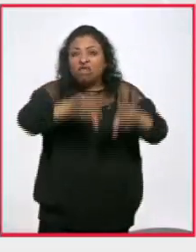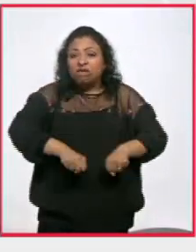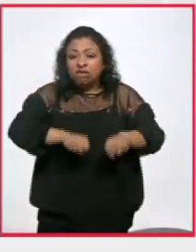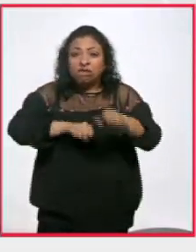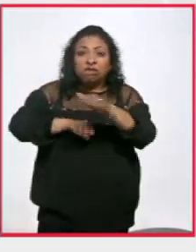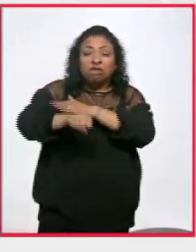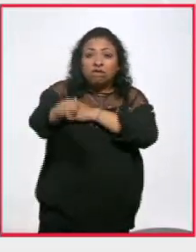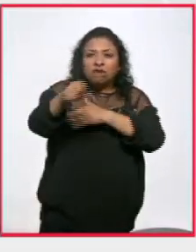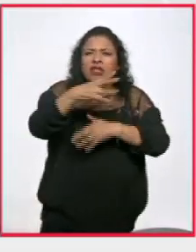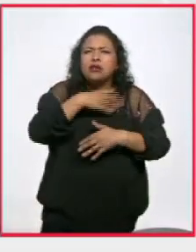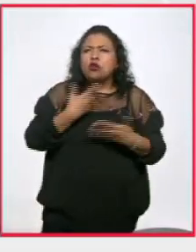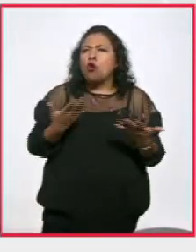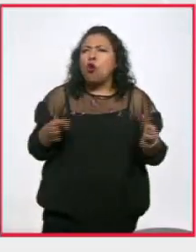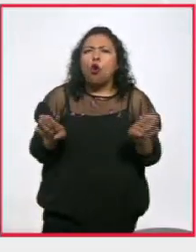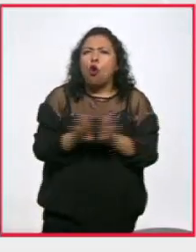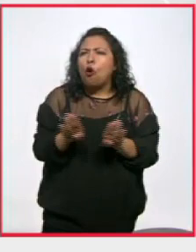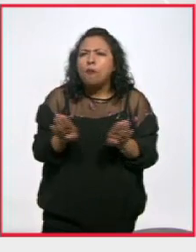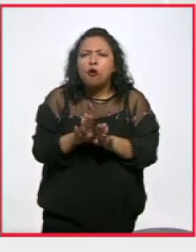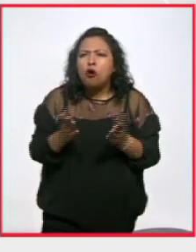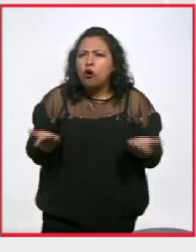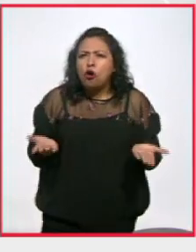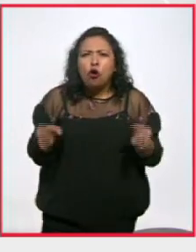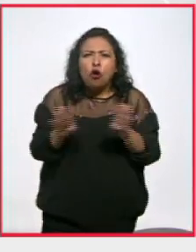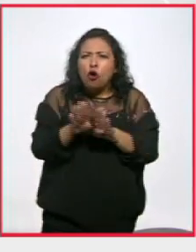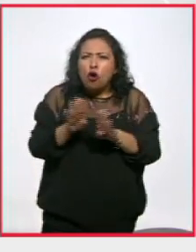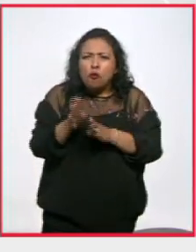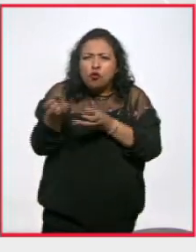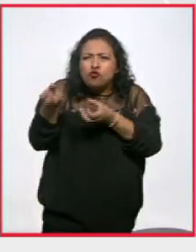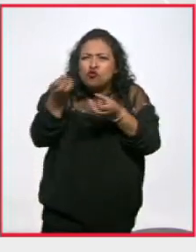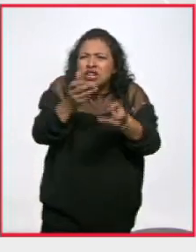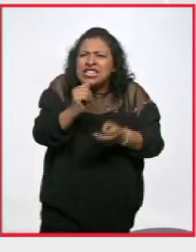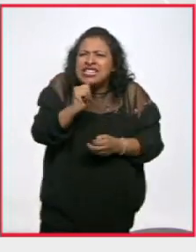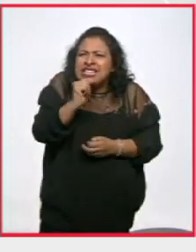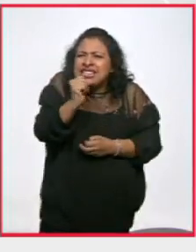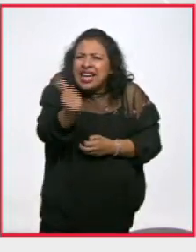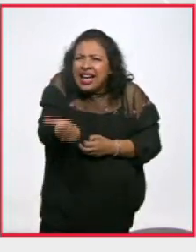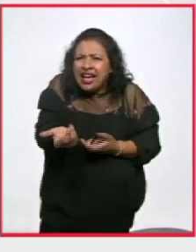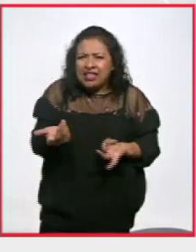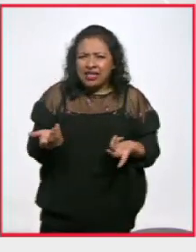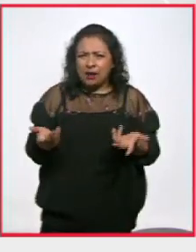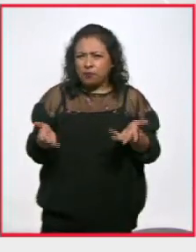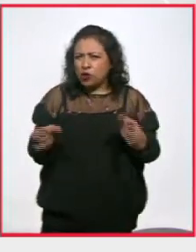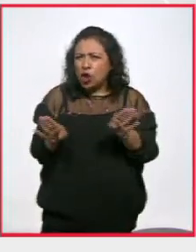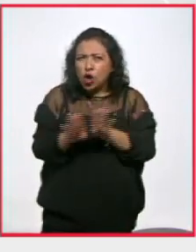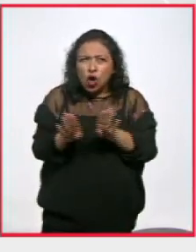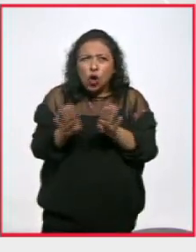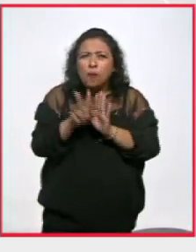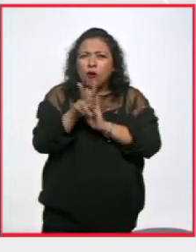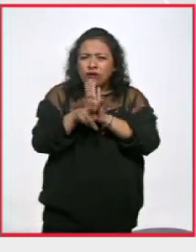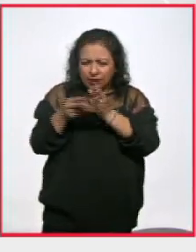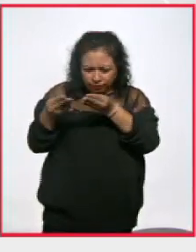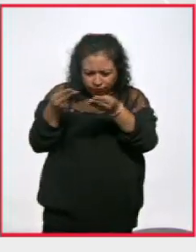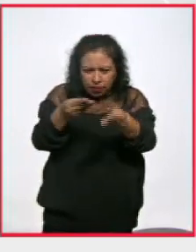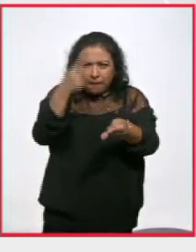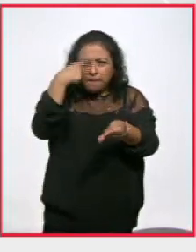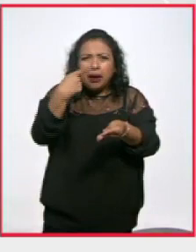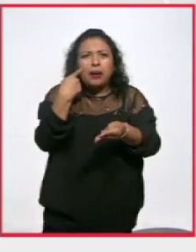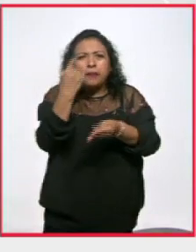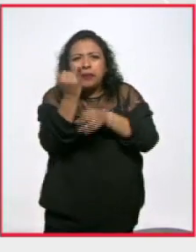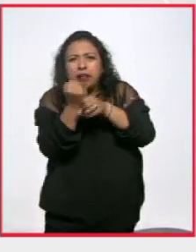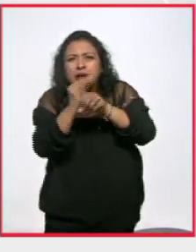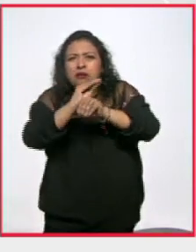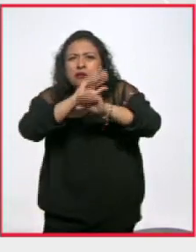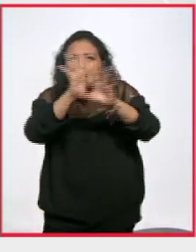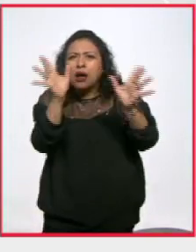¿Cómo es posible que no aporte los videos para que se esclarezcan los